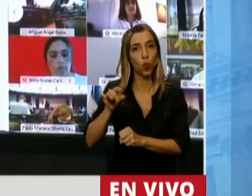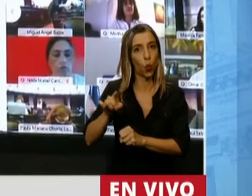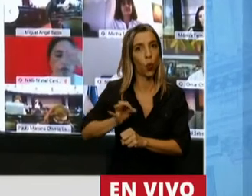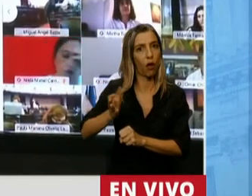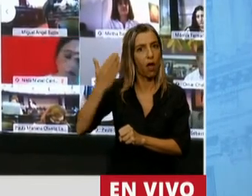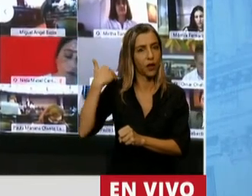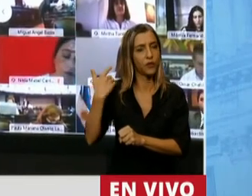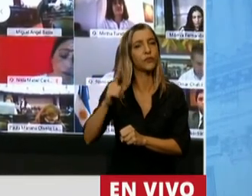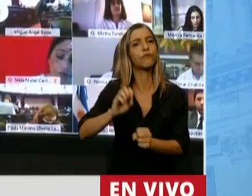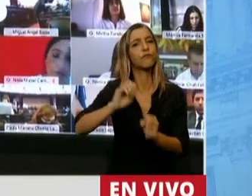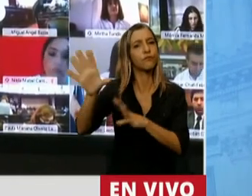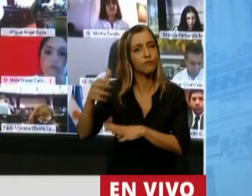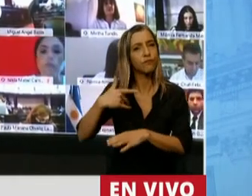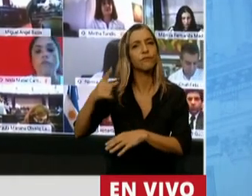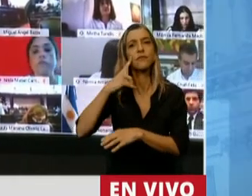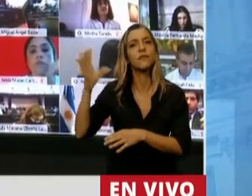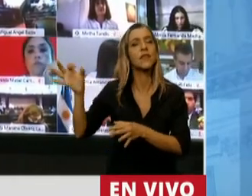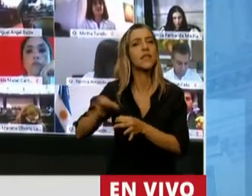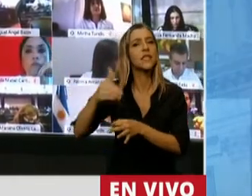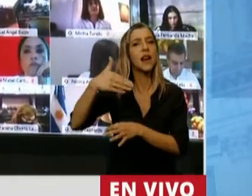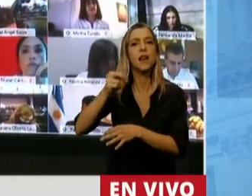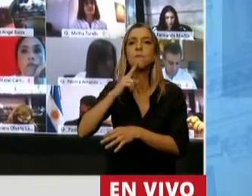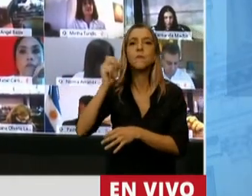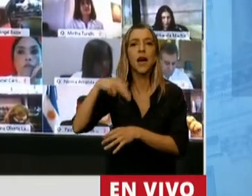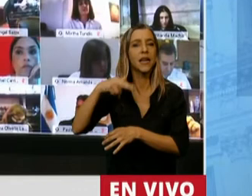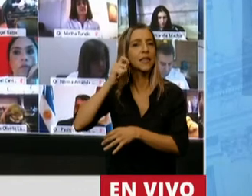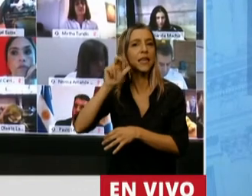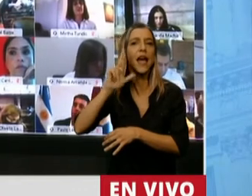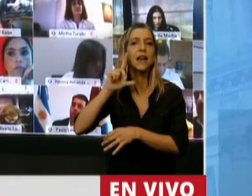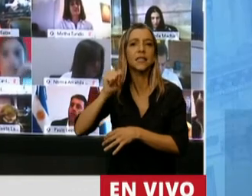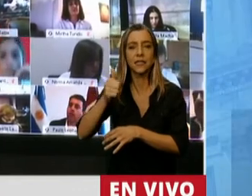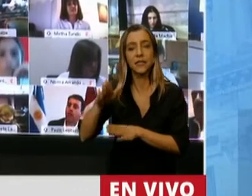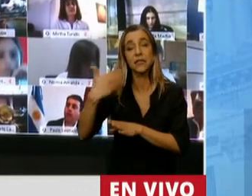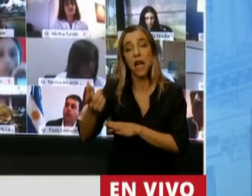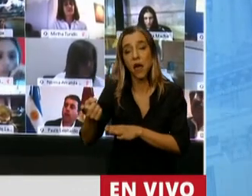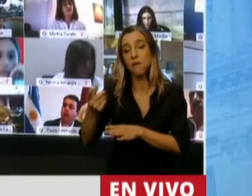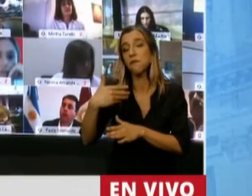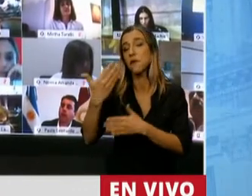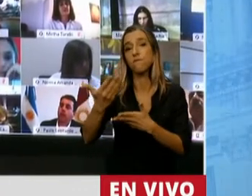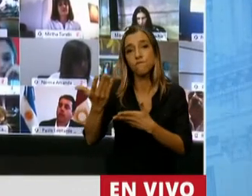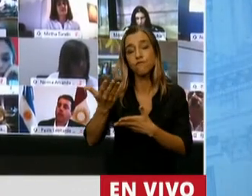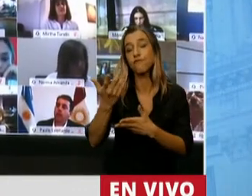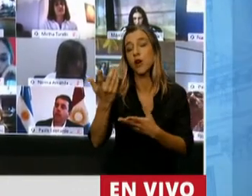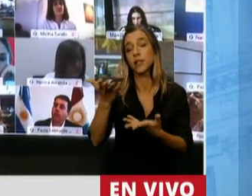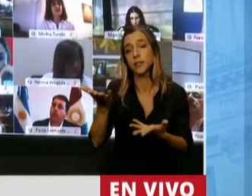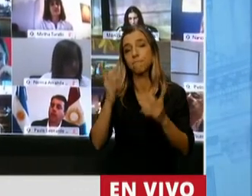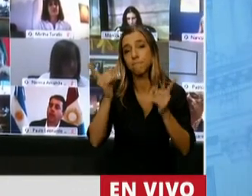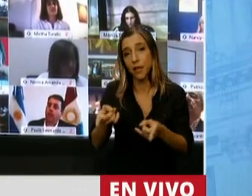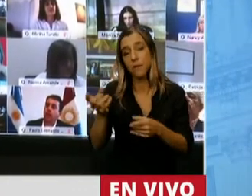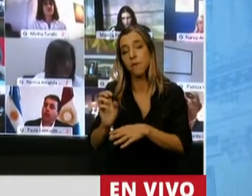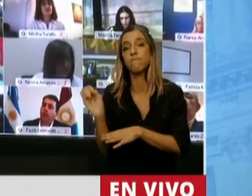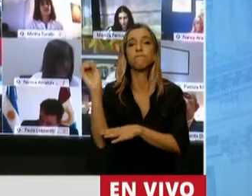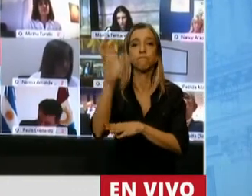a la isla Martín García. Luego, por gestión de él y por alguna picaría de él, también fue